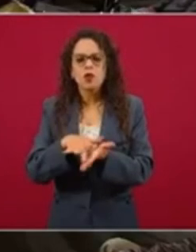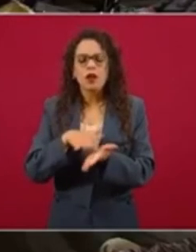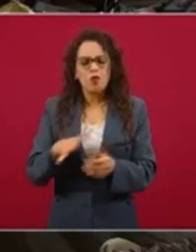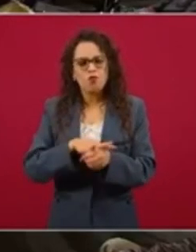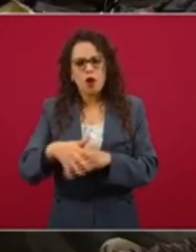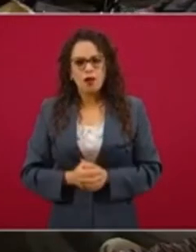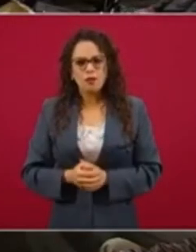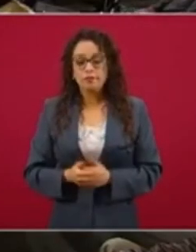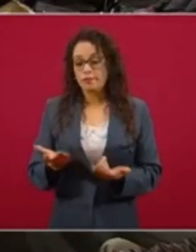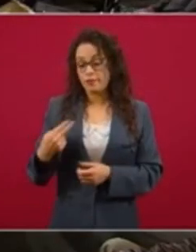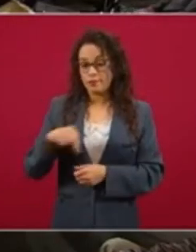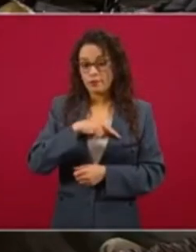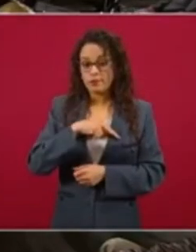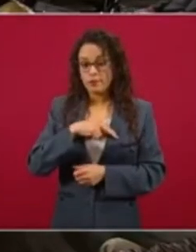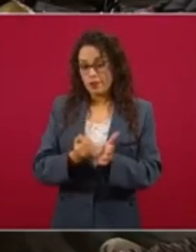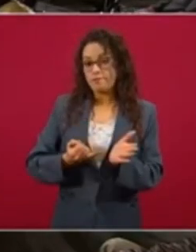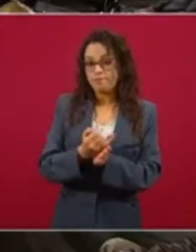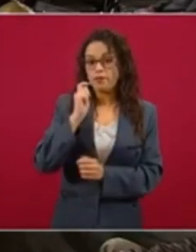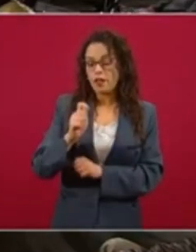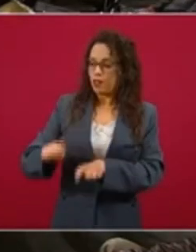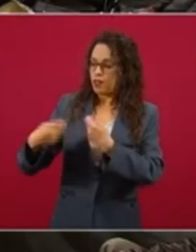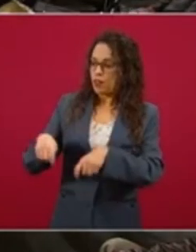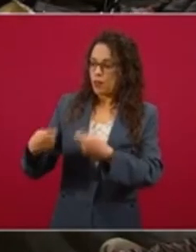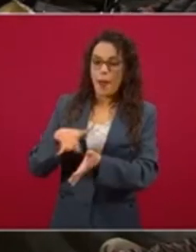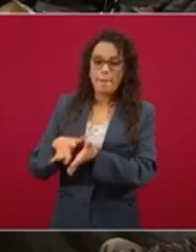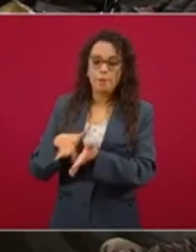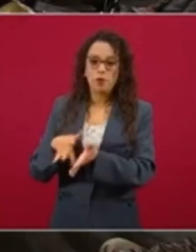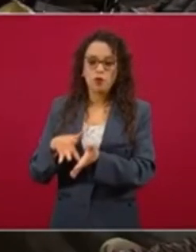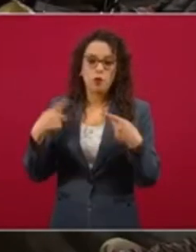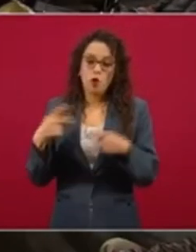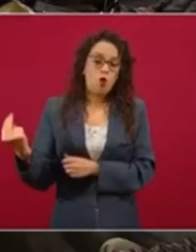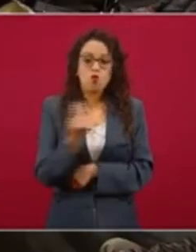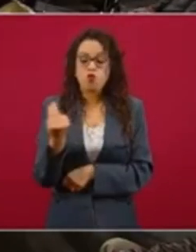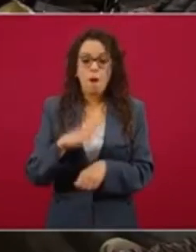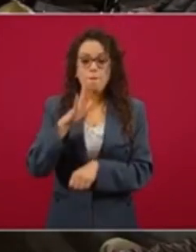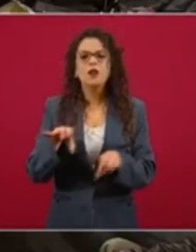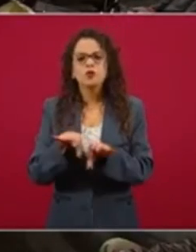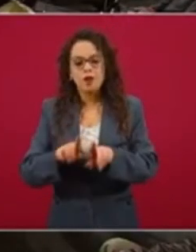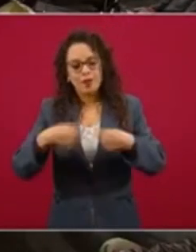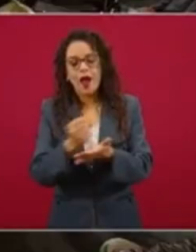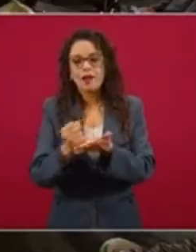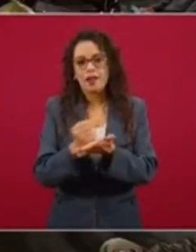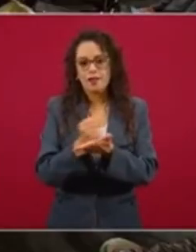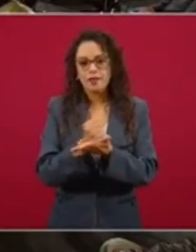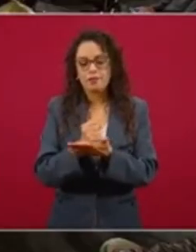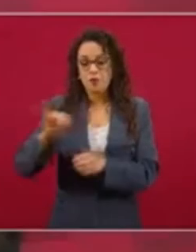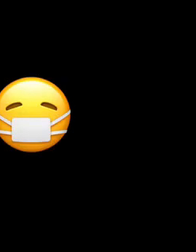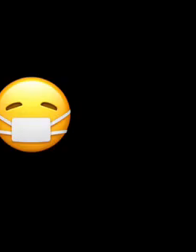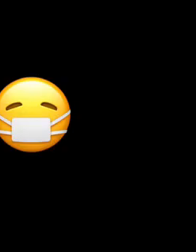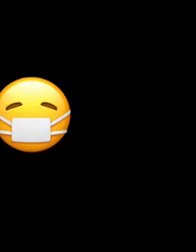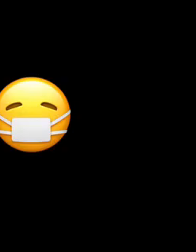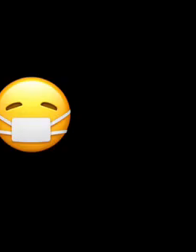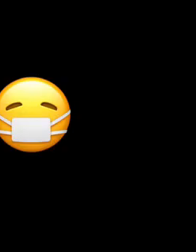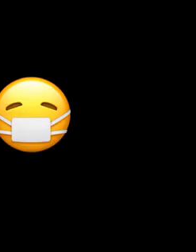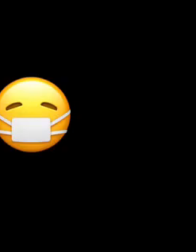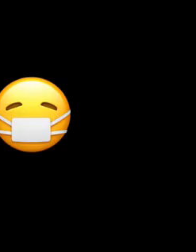el haber decidido apoyar abajo con créditos que nunca la banca comercial había entregado.